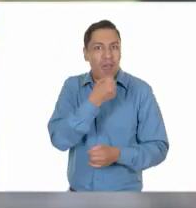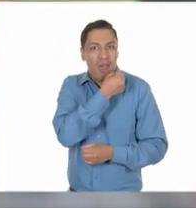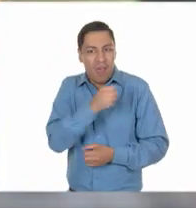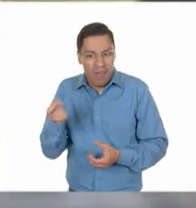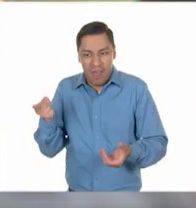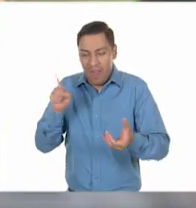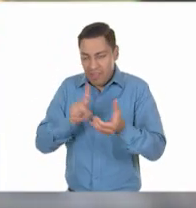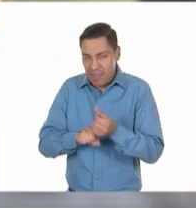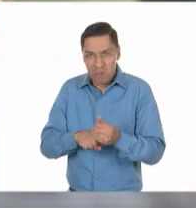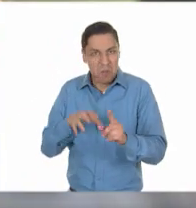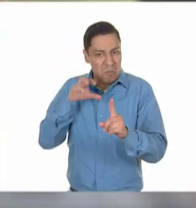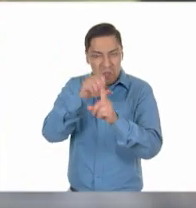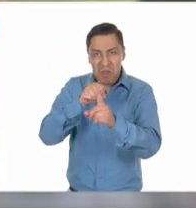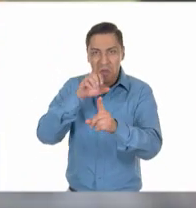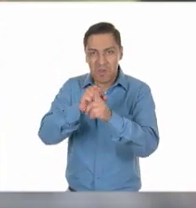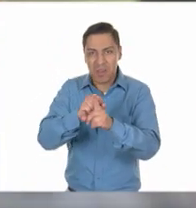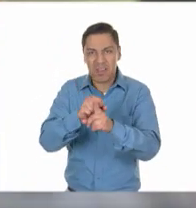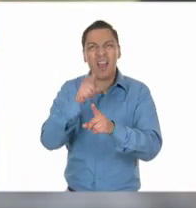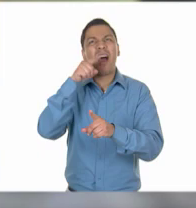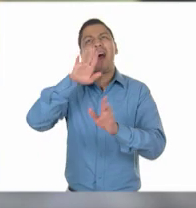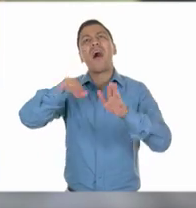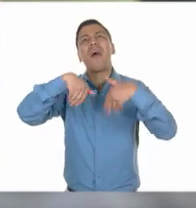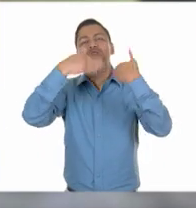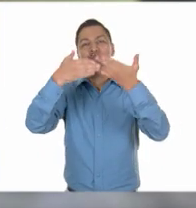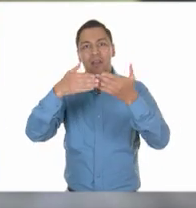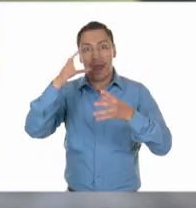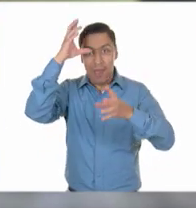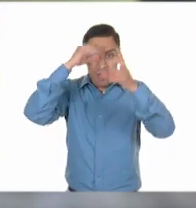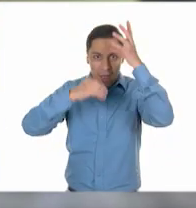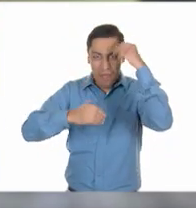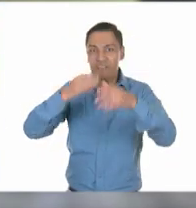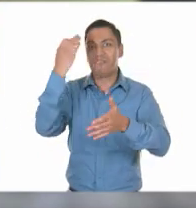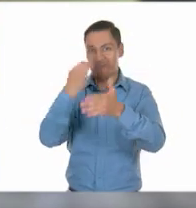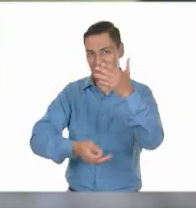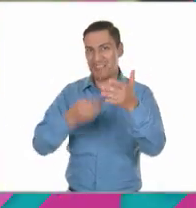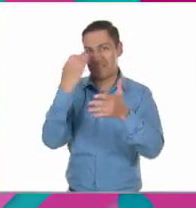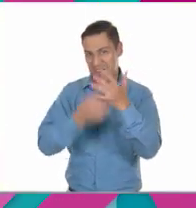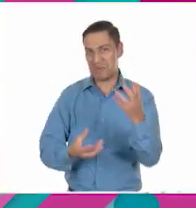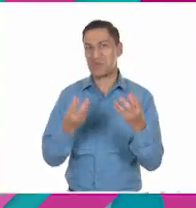porque allá afuera el mundo está lleno de conocimiento por descubrir.